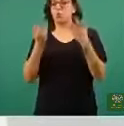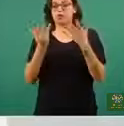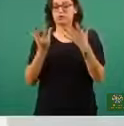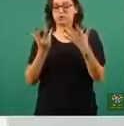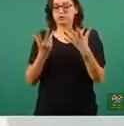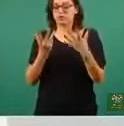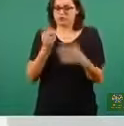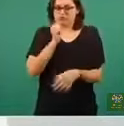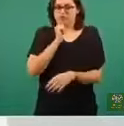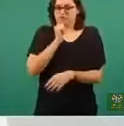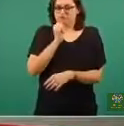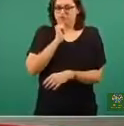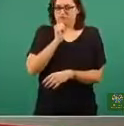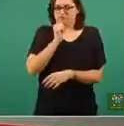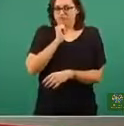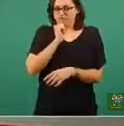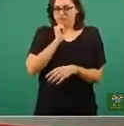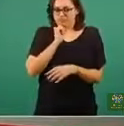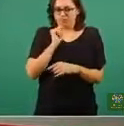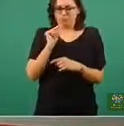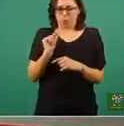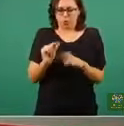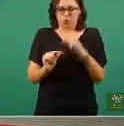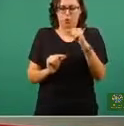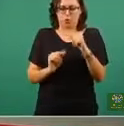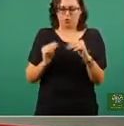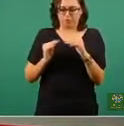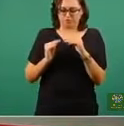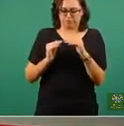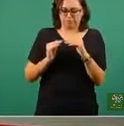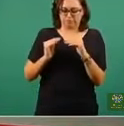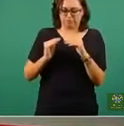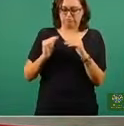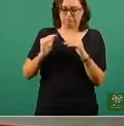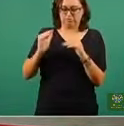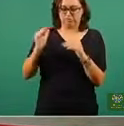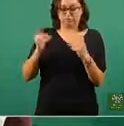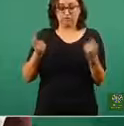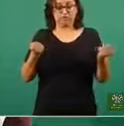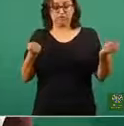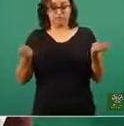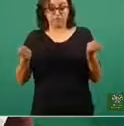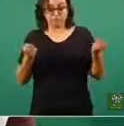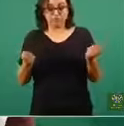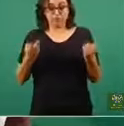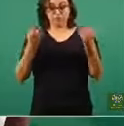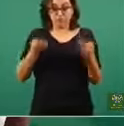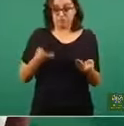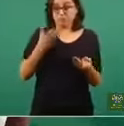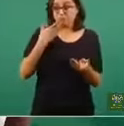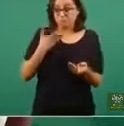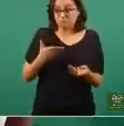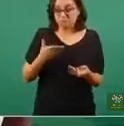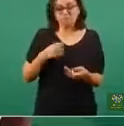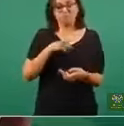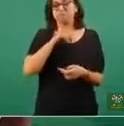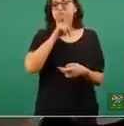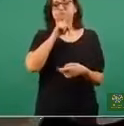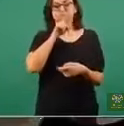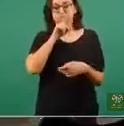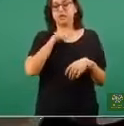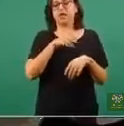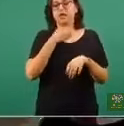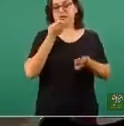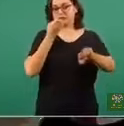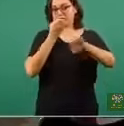incremento entre las semanas y ya no una estabilidad o ya no un descenso, entonces comunicamos a las